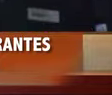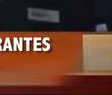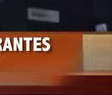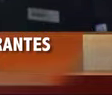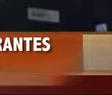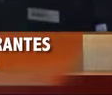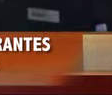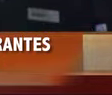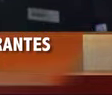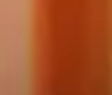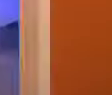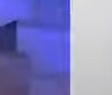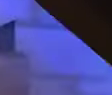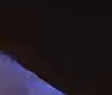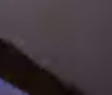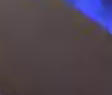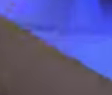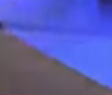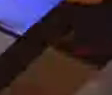fortaleza de los pueblos.